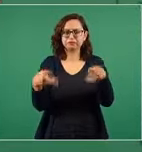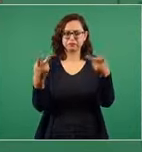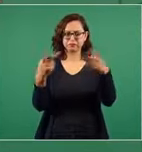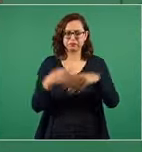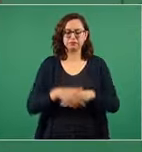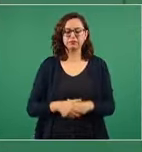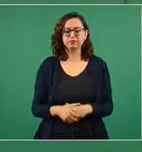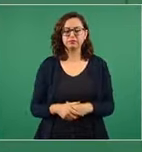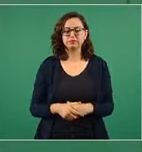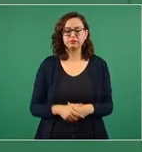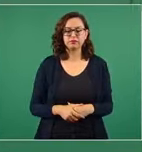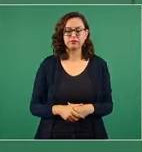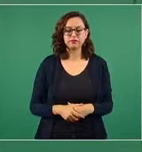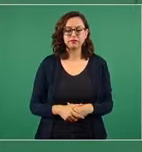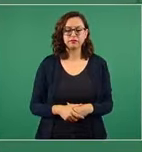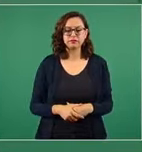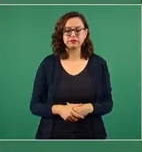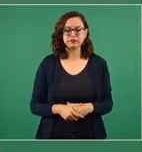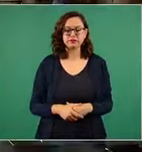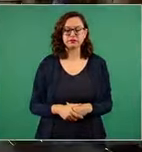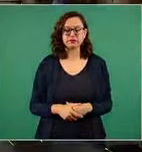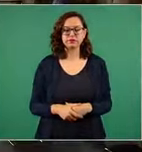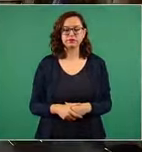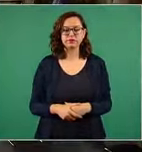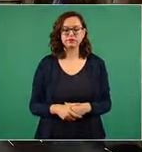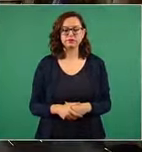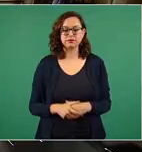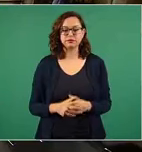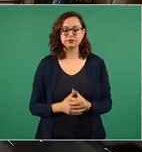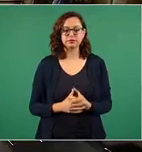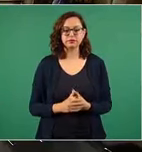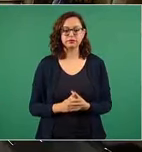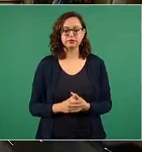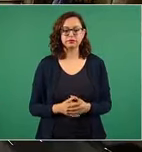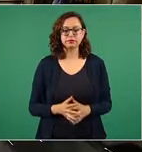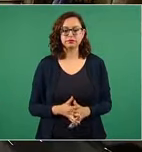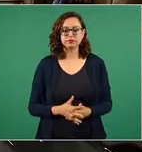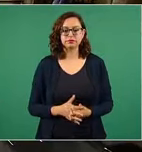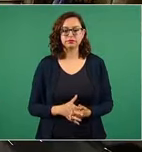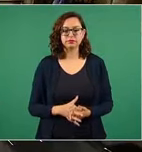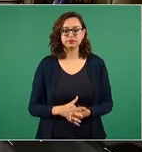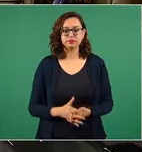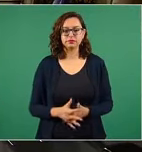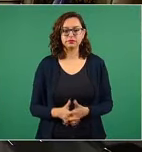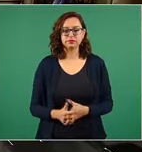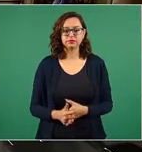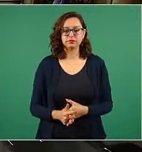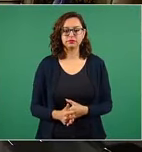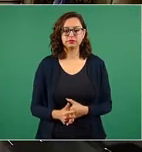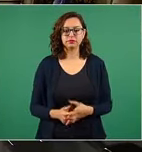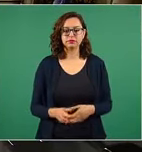vender el gas en las colonias presidente en una segunda pregunta una segunda pregunta creo que no